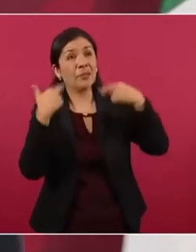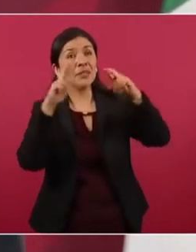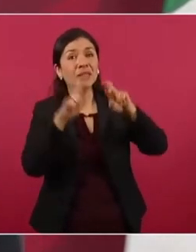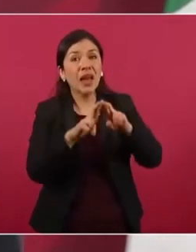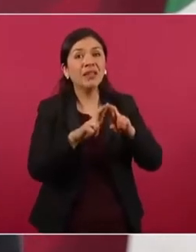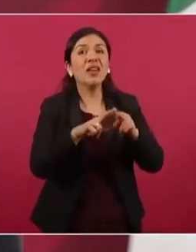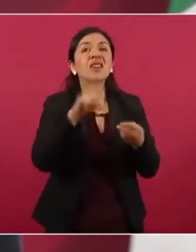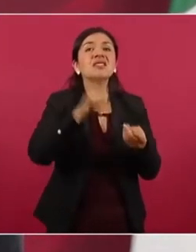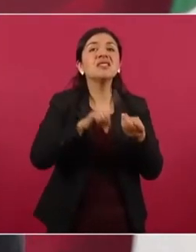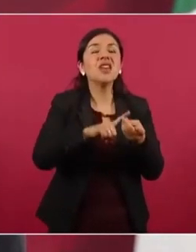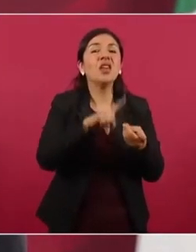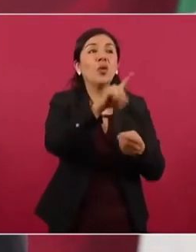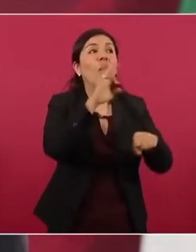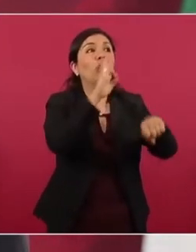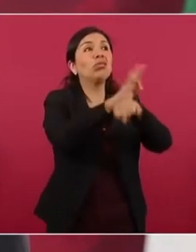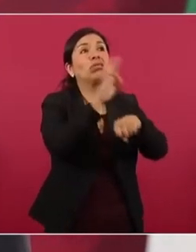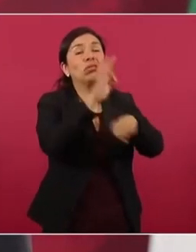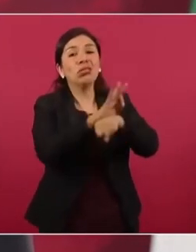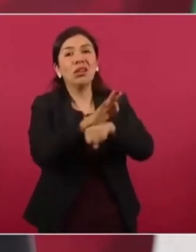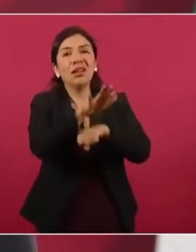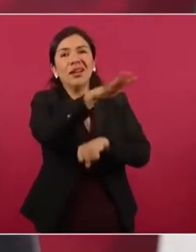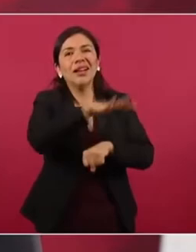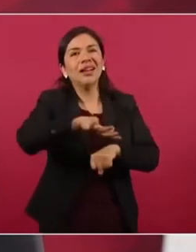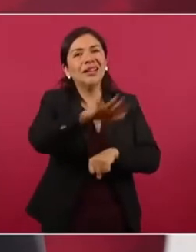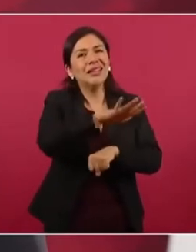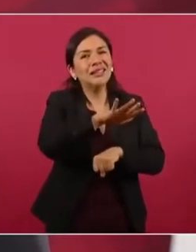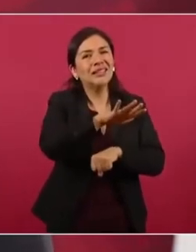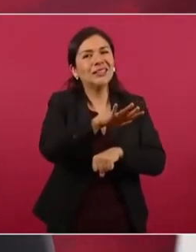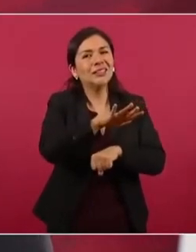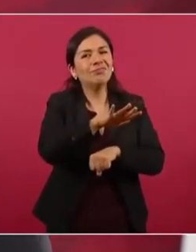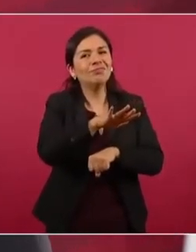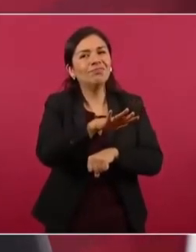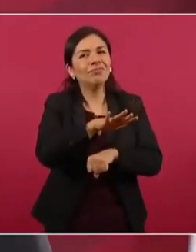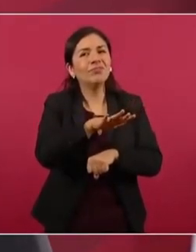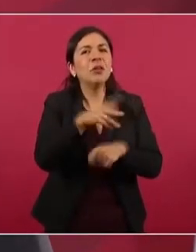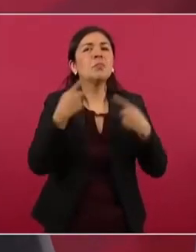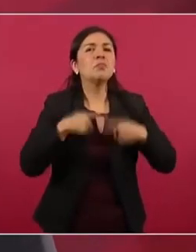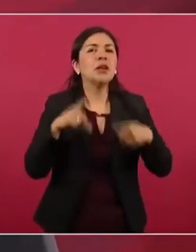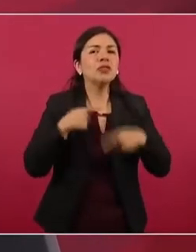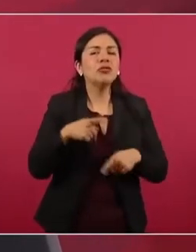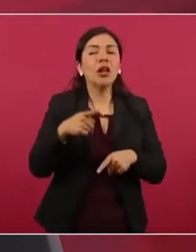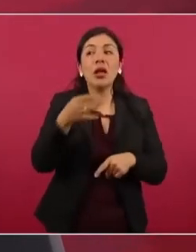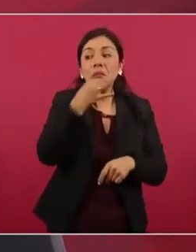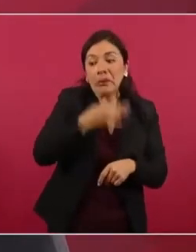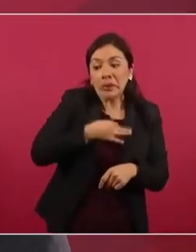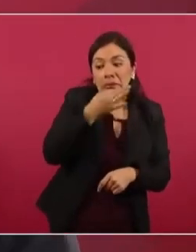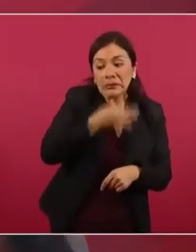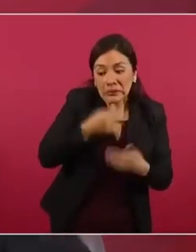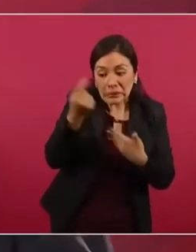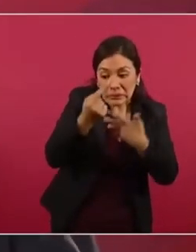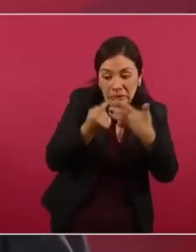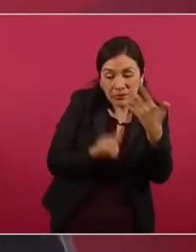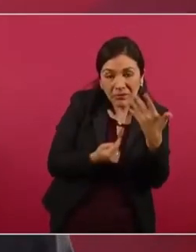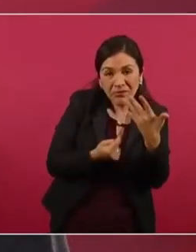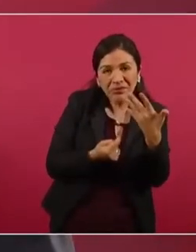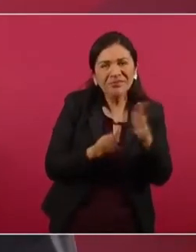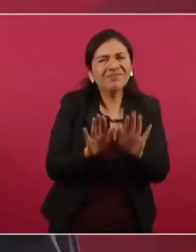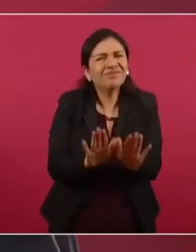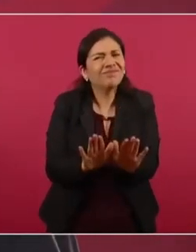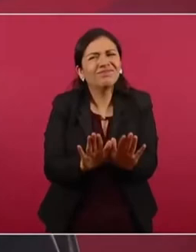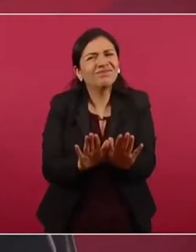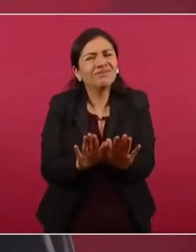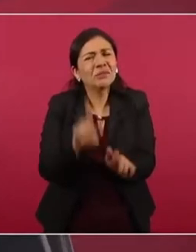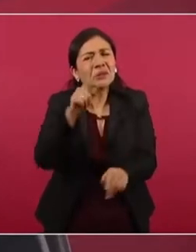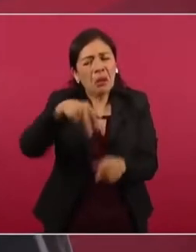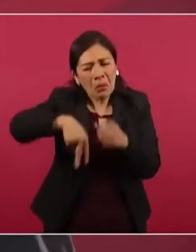sus voceros, a sus informantes, porque se está funcionando sin nada.